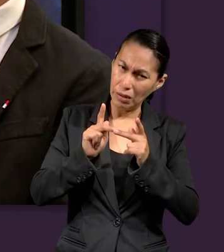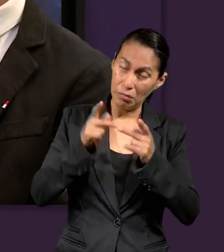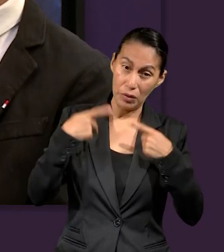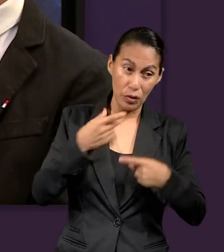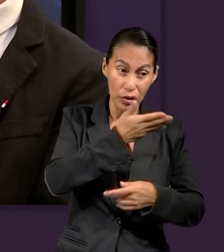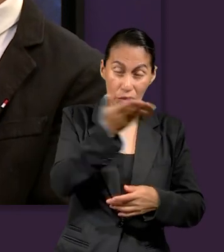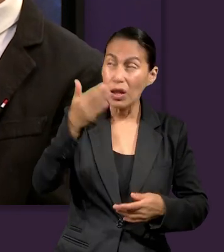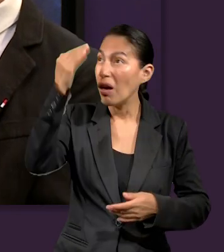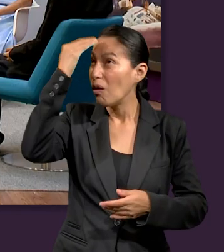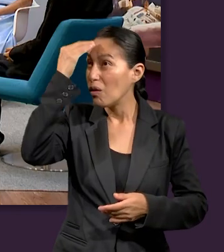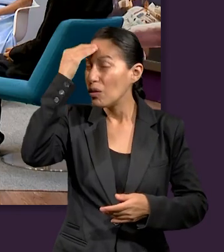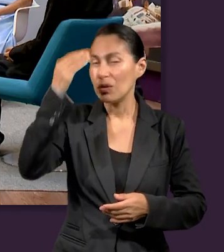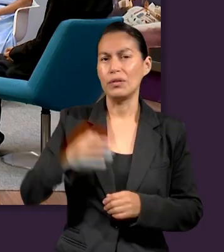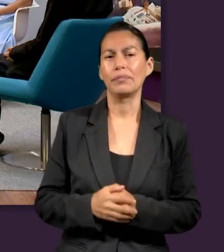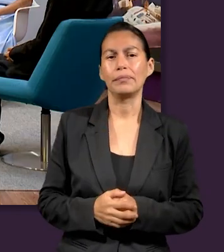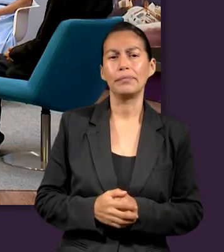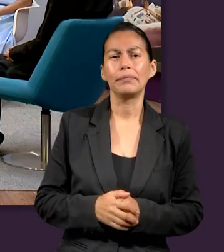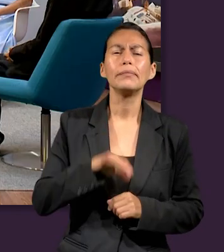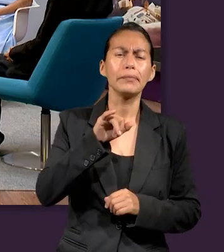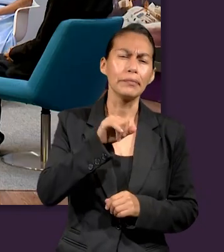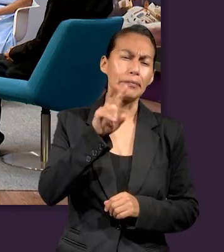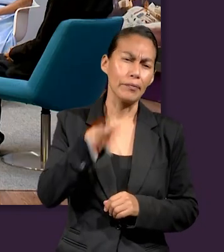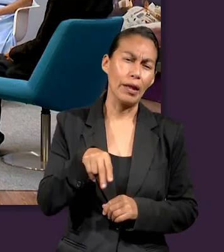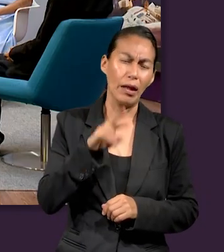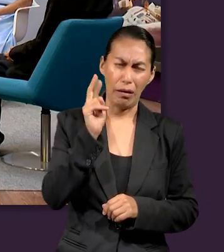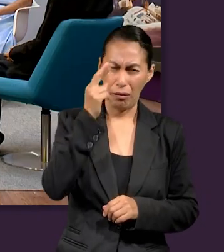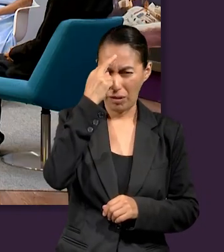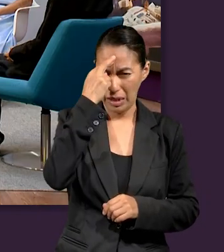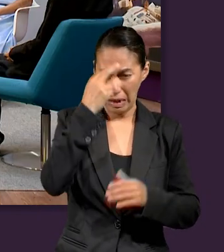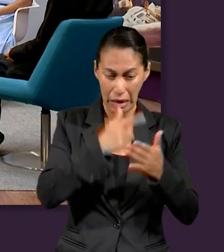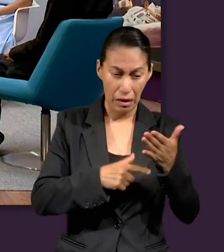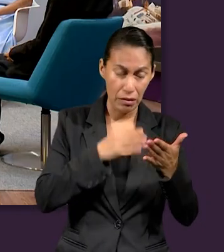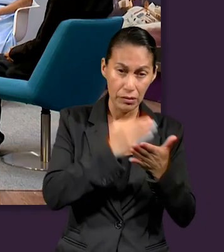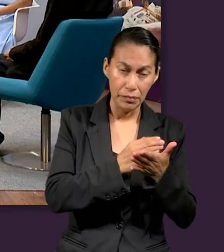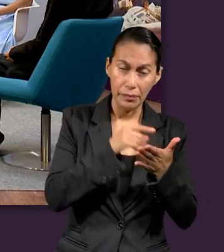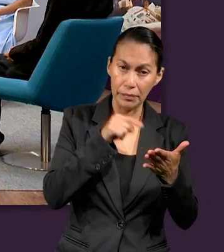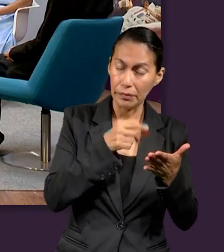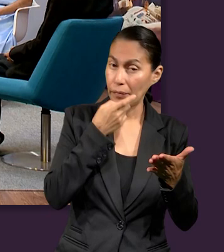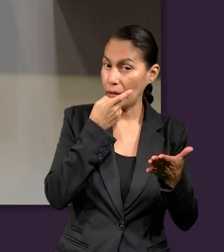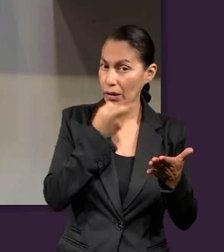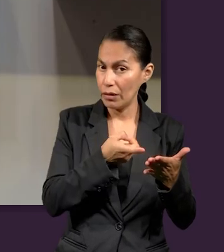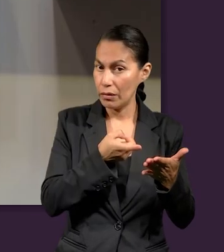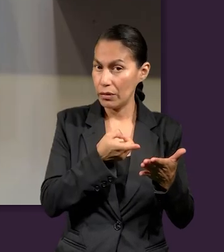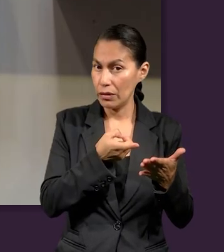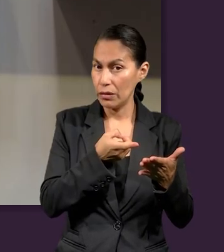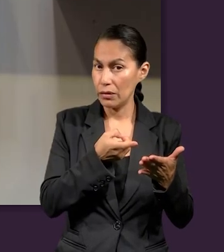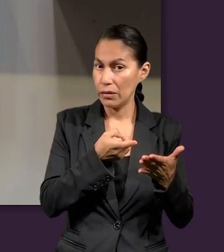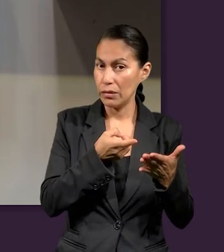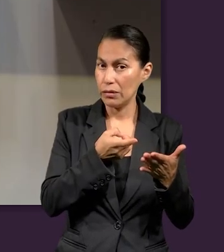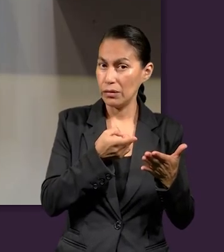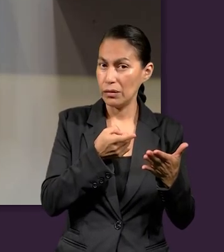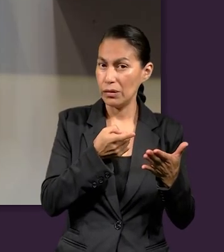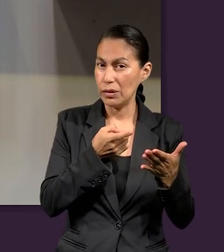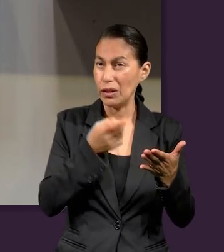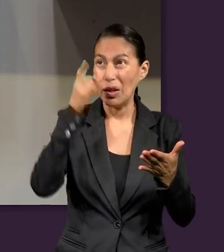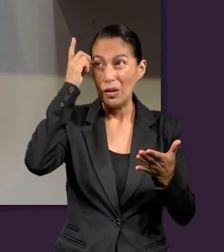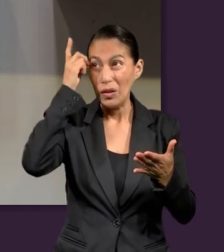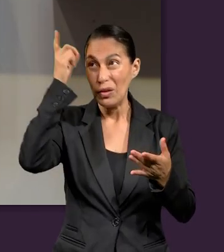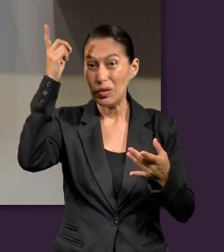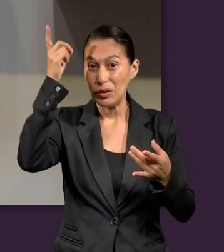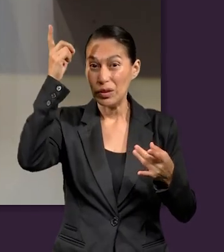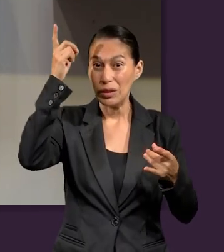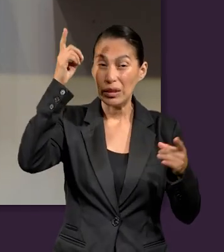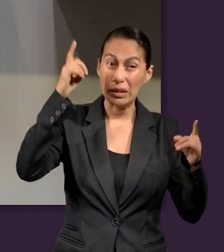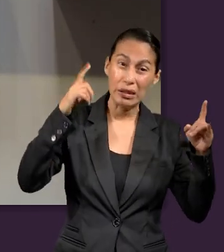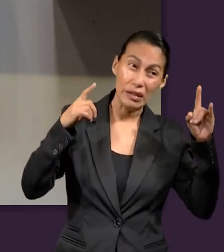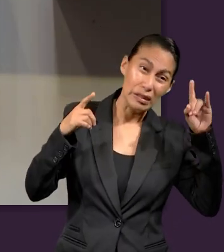perfecta. Sí, recuerden que la lección durante esta semana nos recuerda un poquito que hay un conflicto cósmico entre